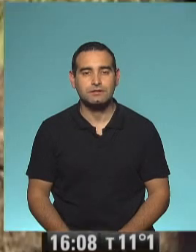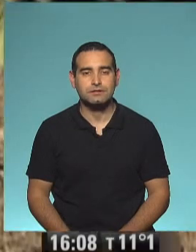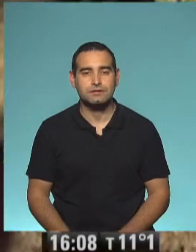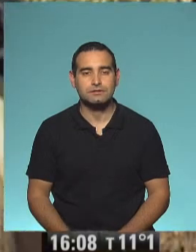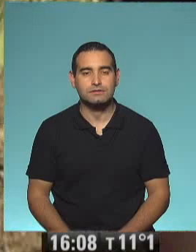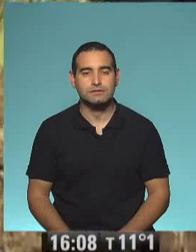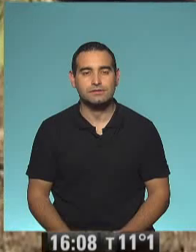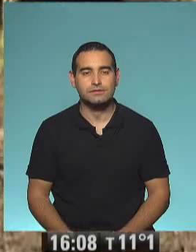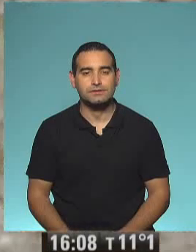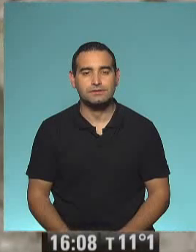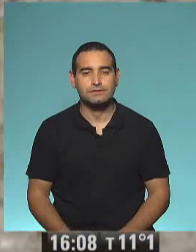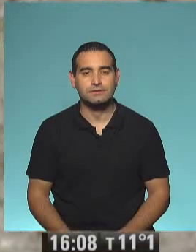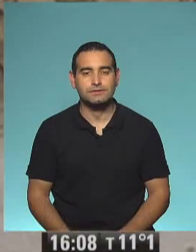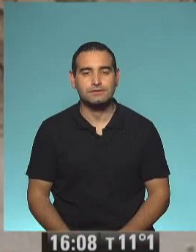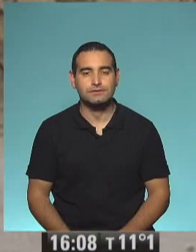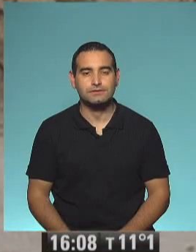¡Ay, ay, ay!